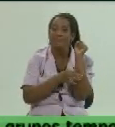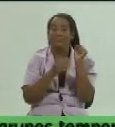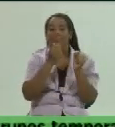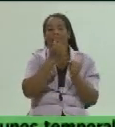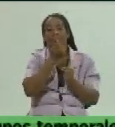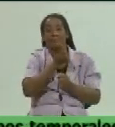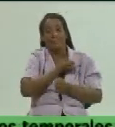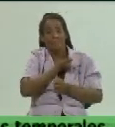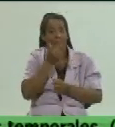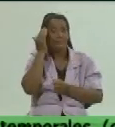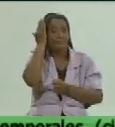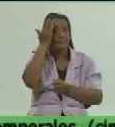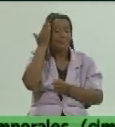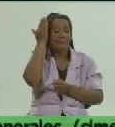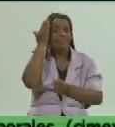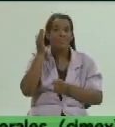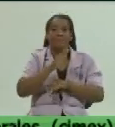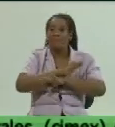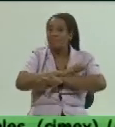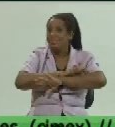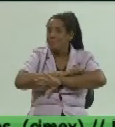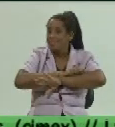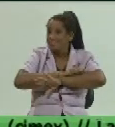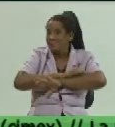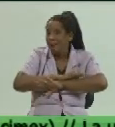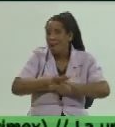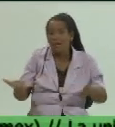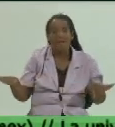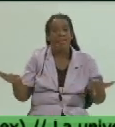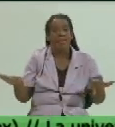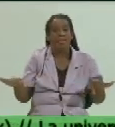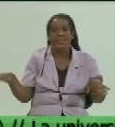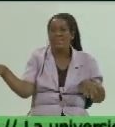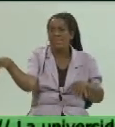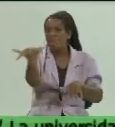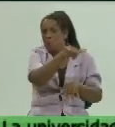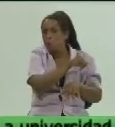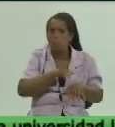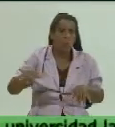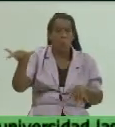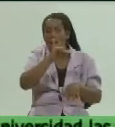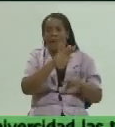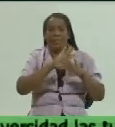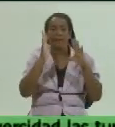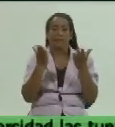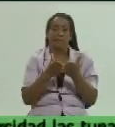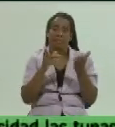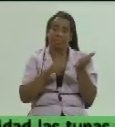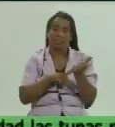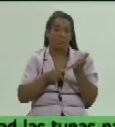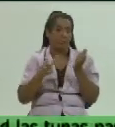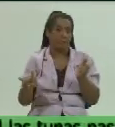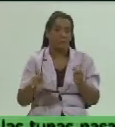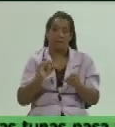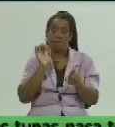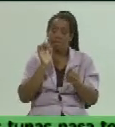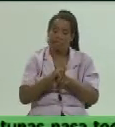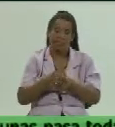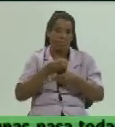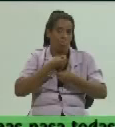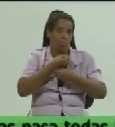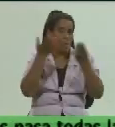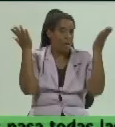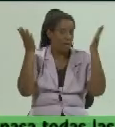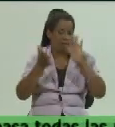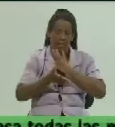la carne de ovejo si es un precio que está igual en toda la provincia es decir que ya a partir de su publicación es